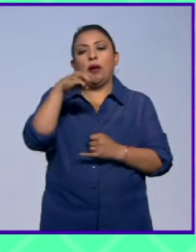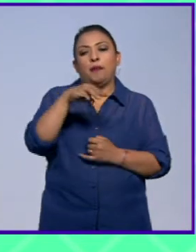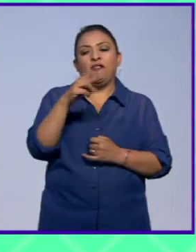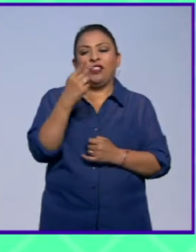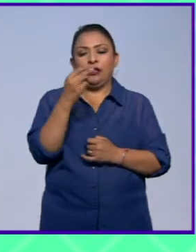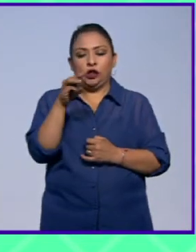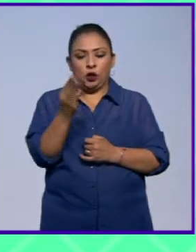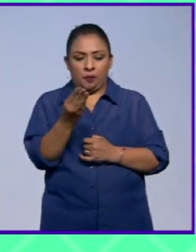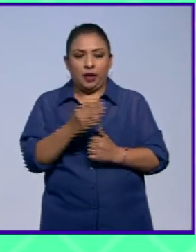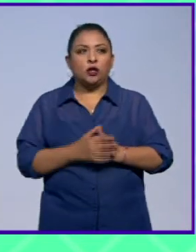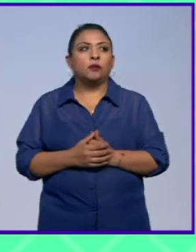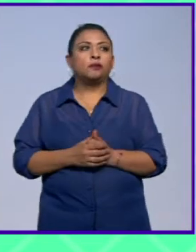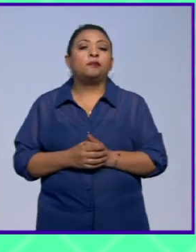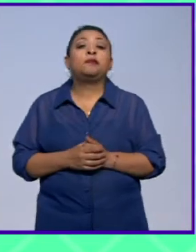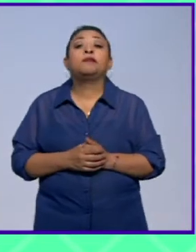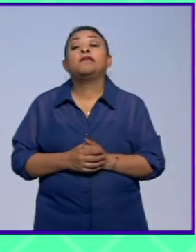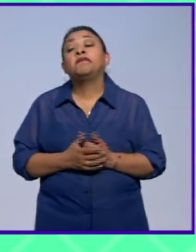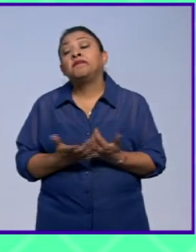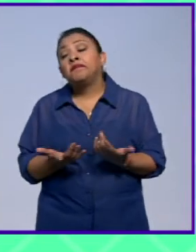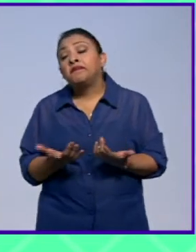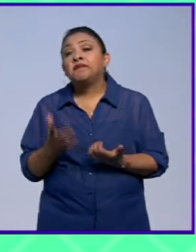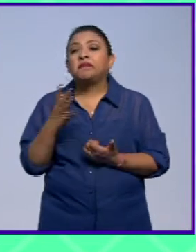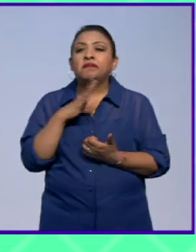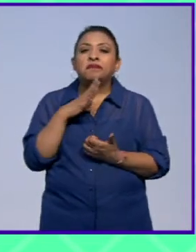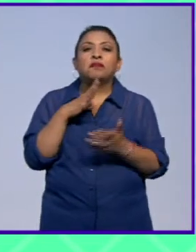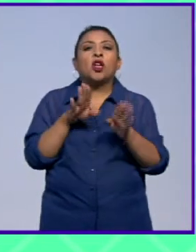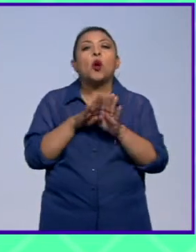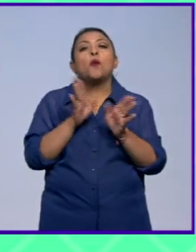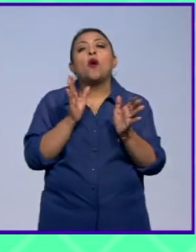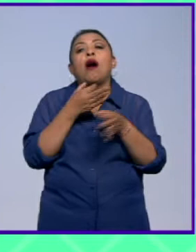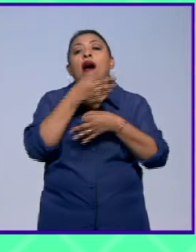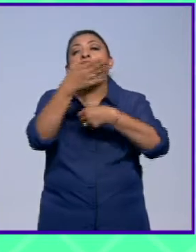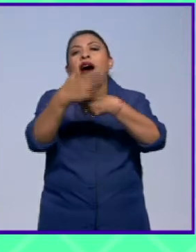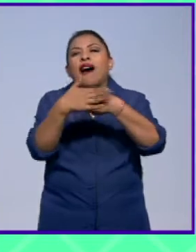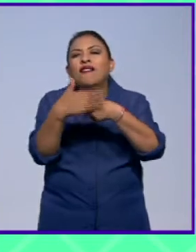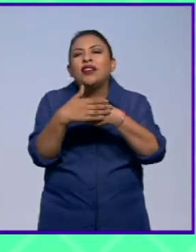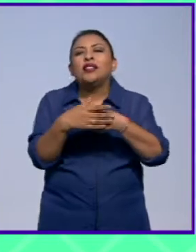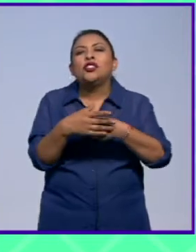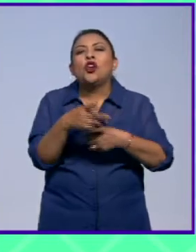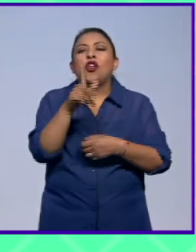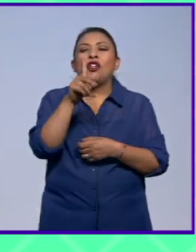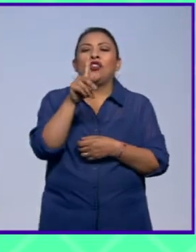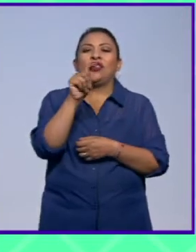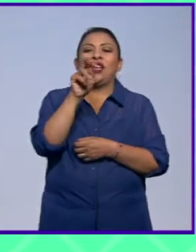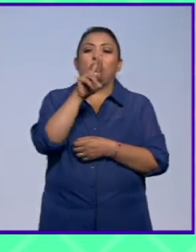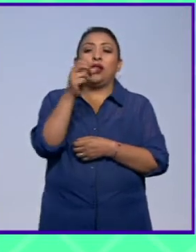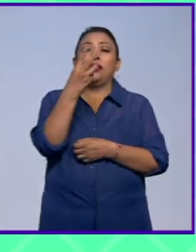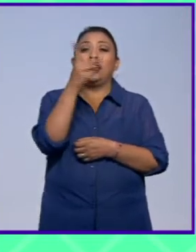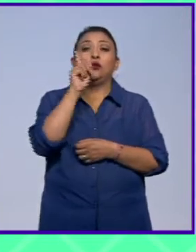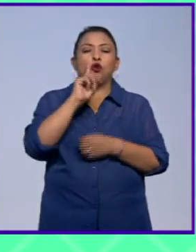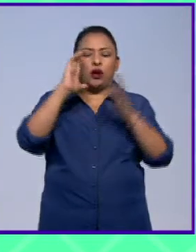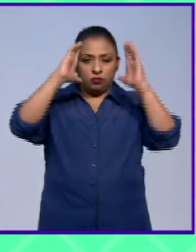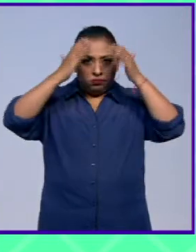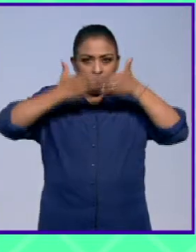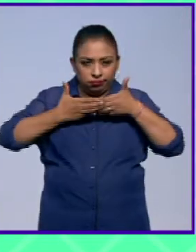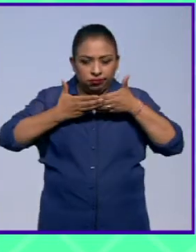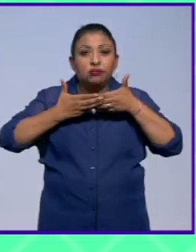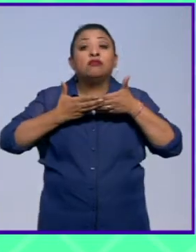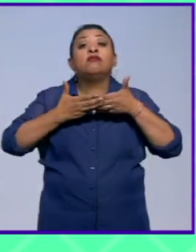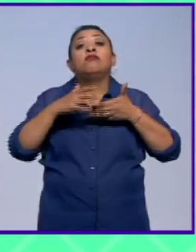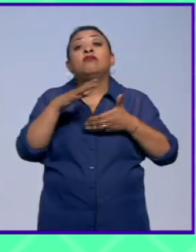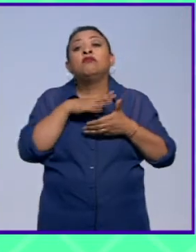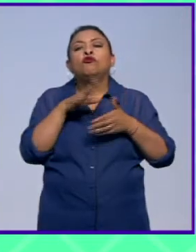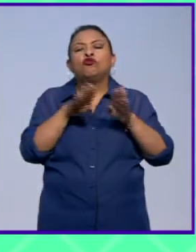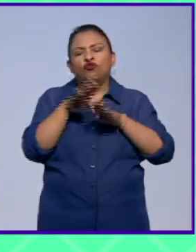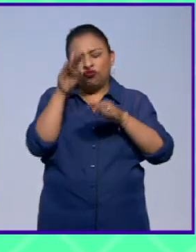de Mayo donde a manera de un comunicado terrorista esas tres mujeres encapuchadas hacen